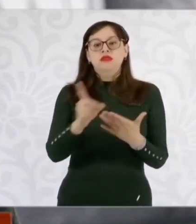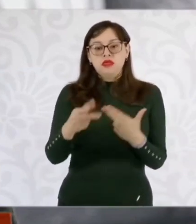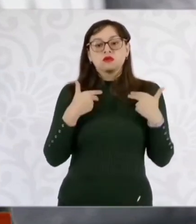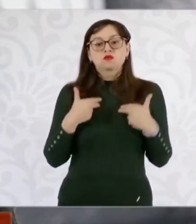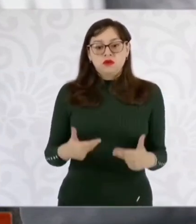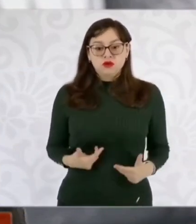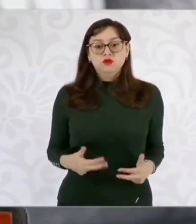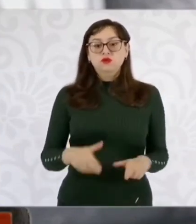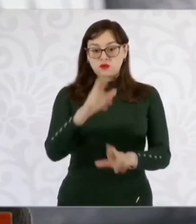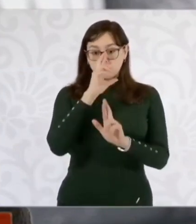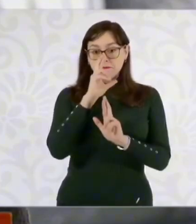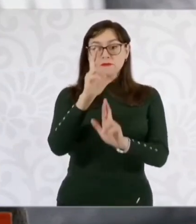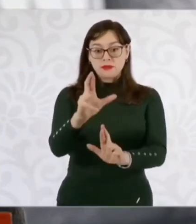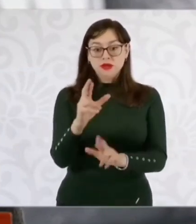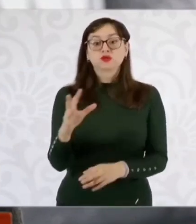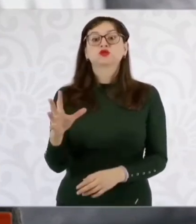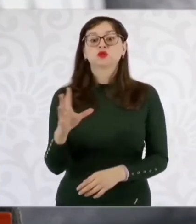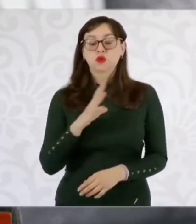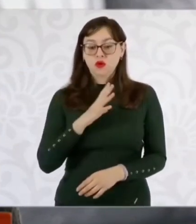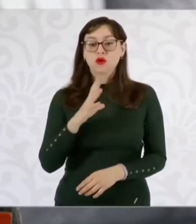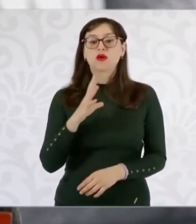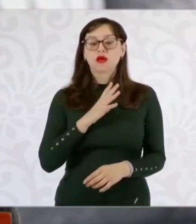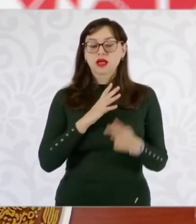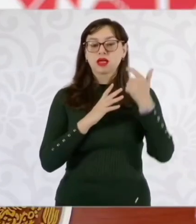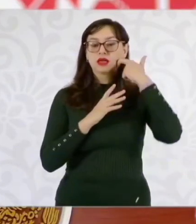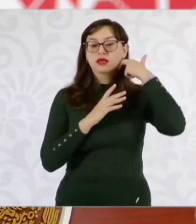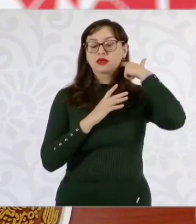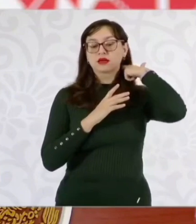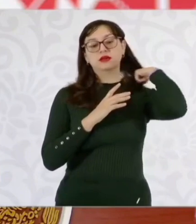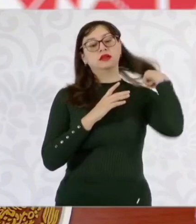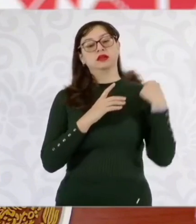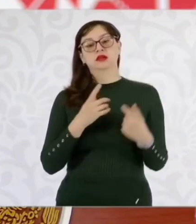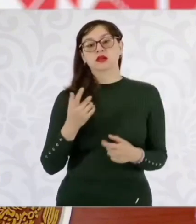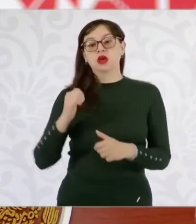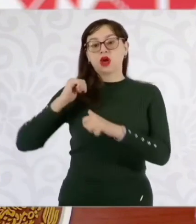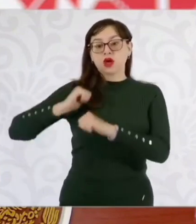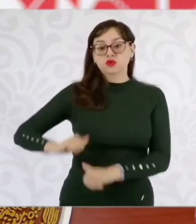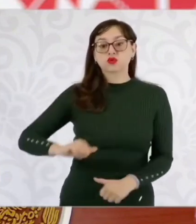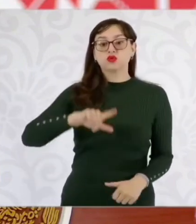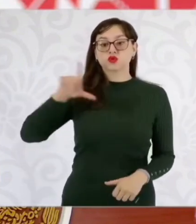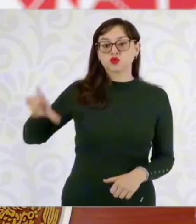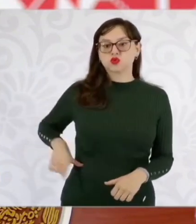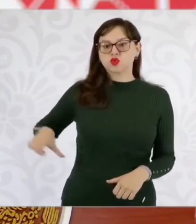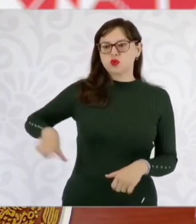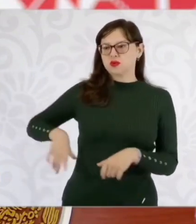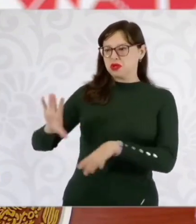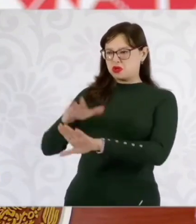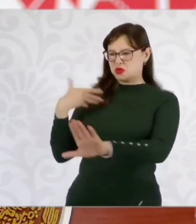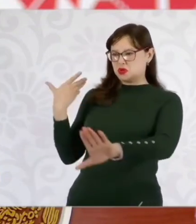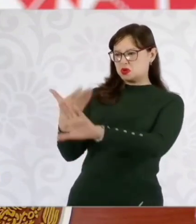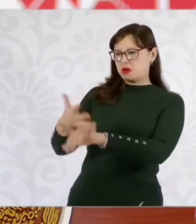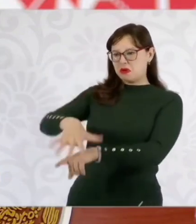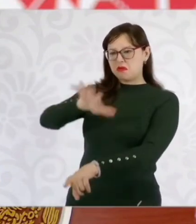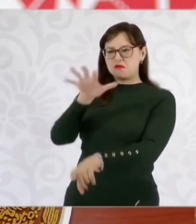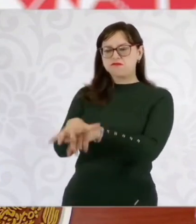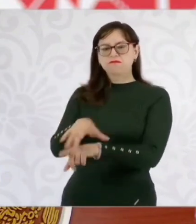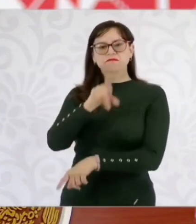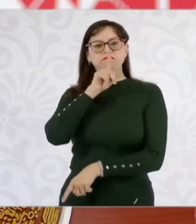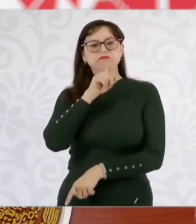por parte de la autoridad no hay represión, por eso se protegen las garantías